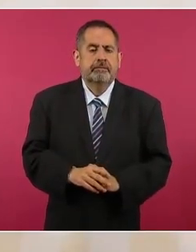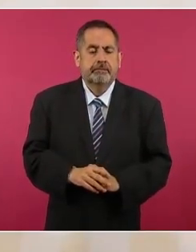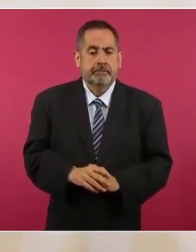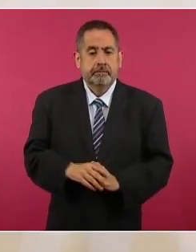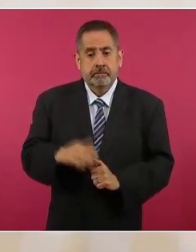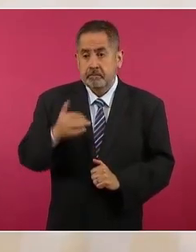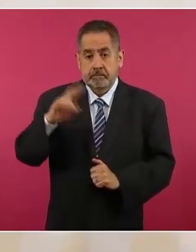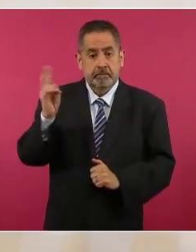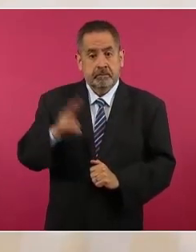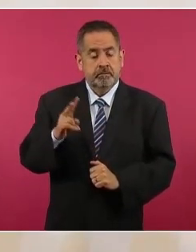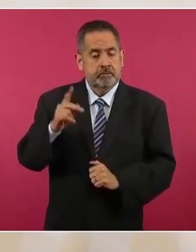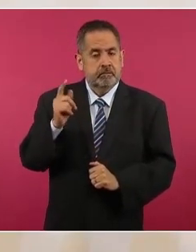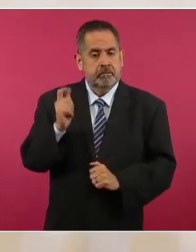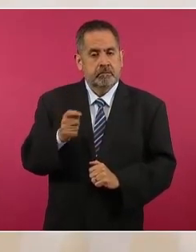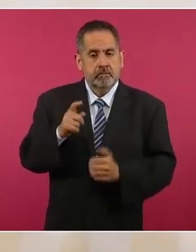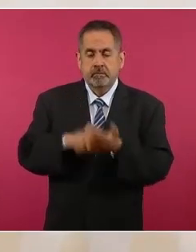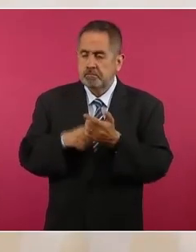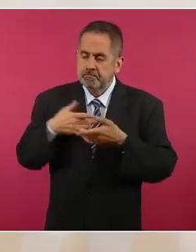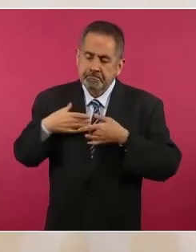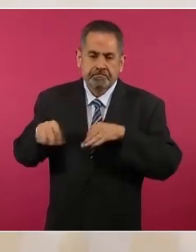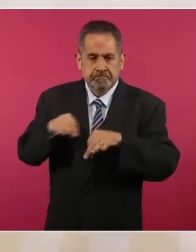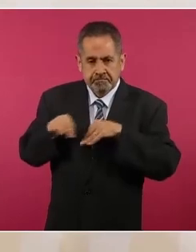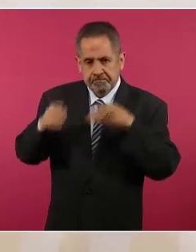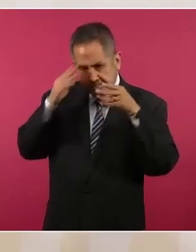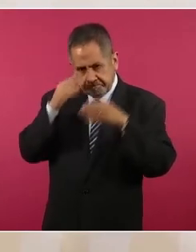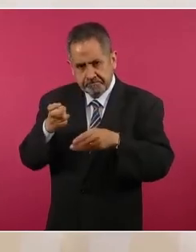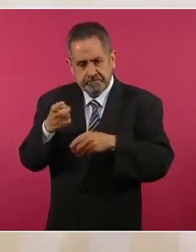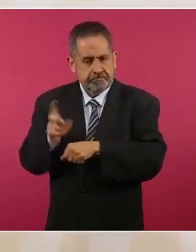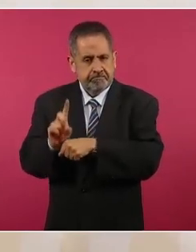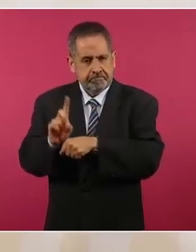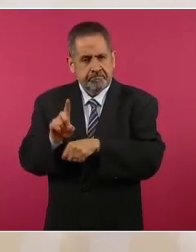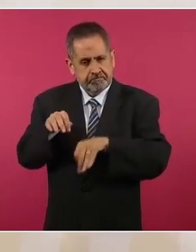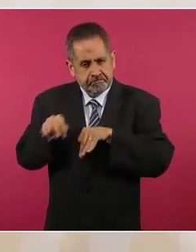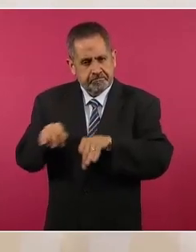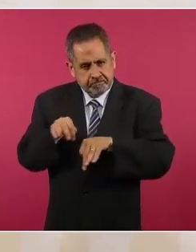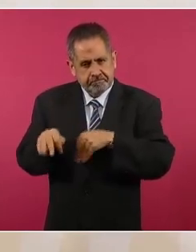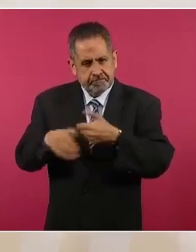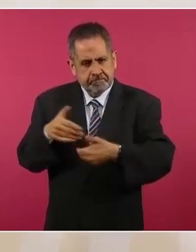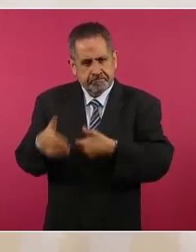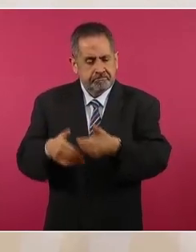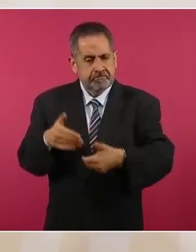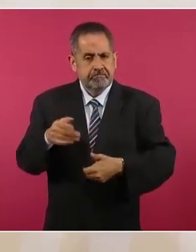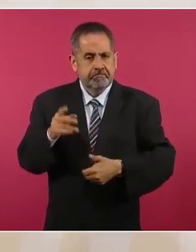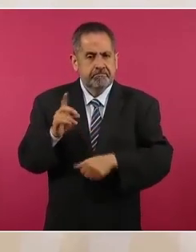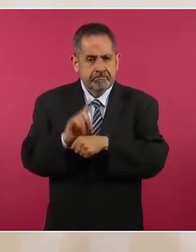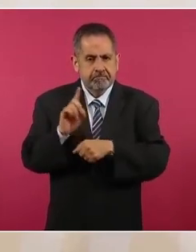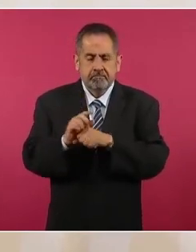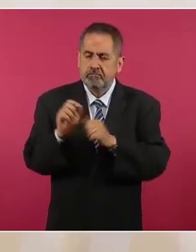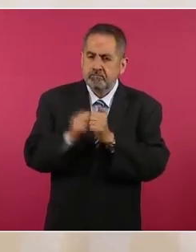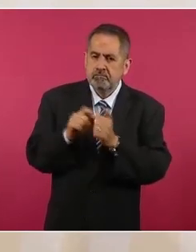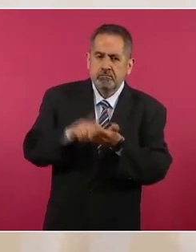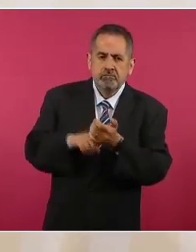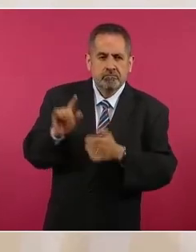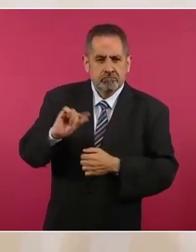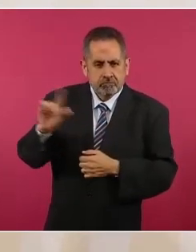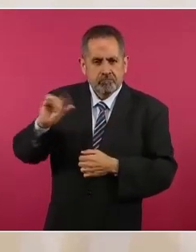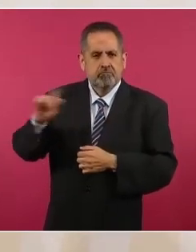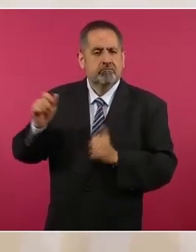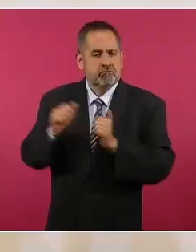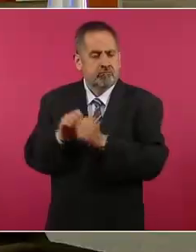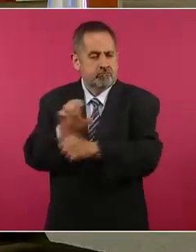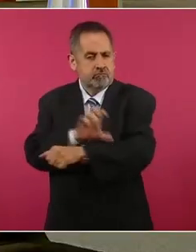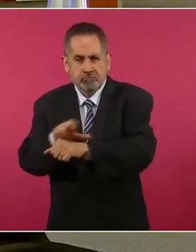Y la verdad, estamos trabajando para eso todos los días, con profesionalismo, de manera